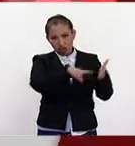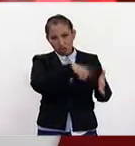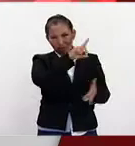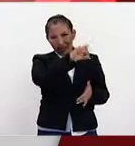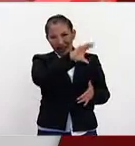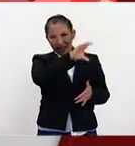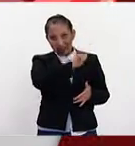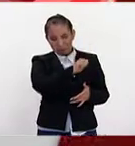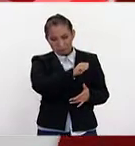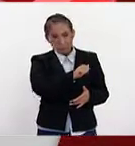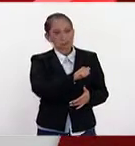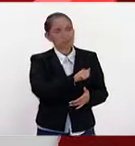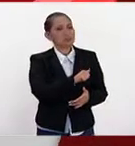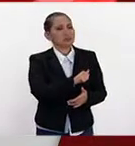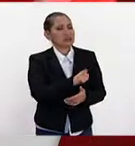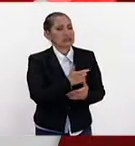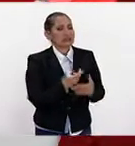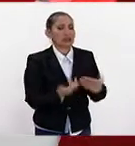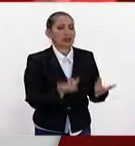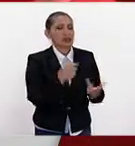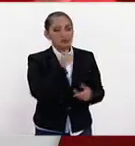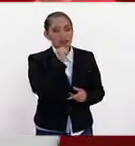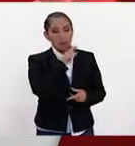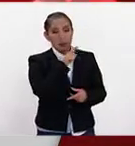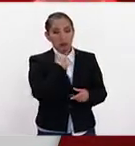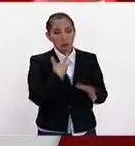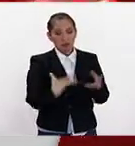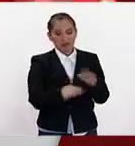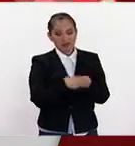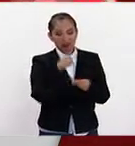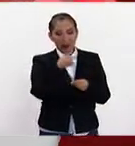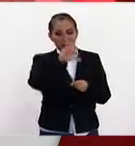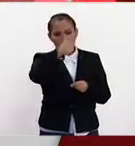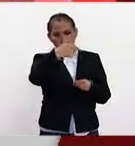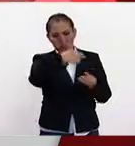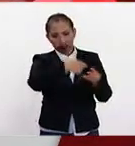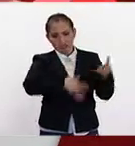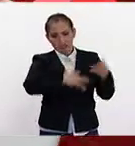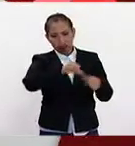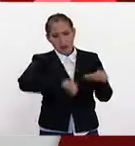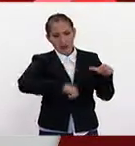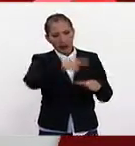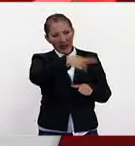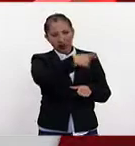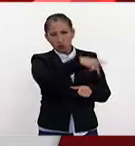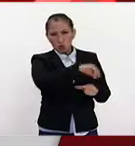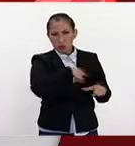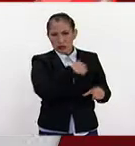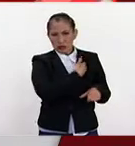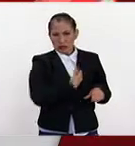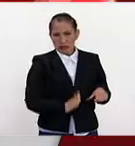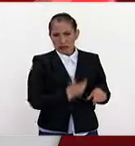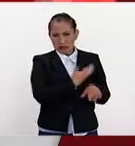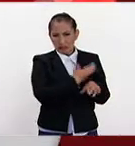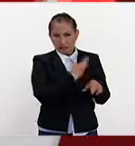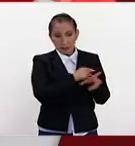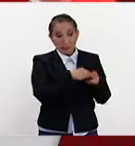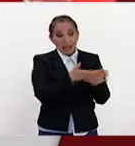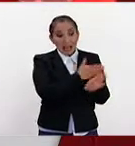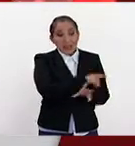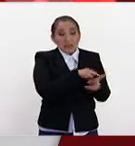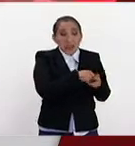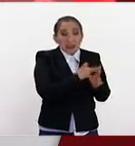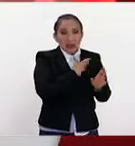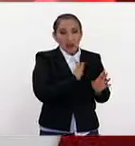programa DACA. Y también viene acompañado de otra serie de acciones ejecutivas que Trump hizo iniciando su